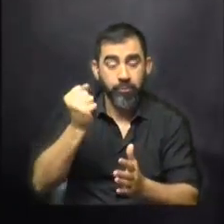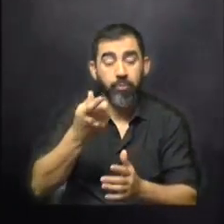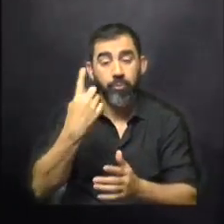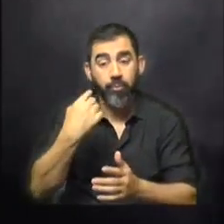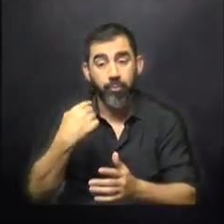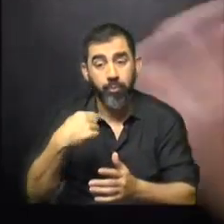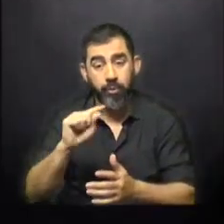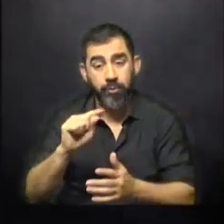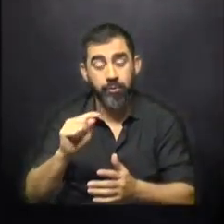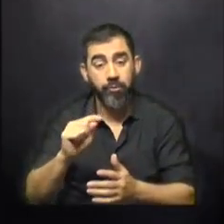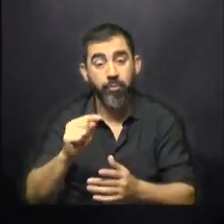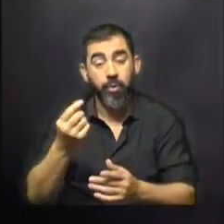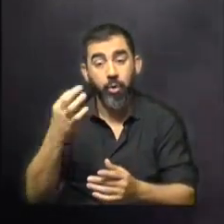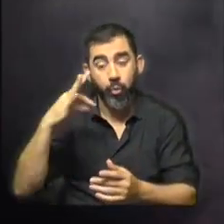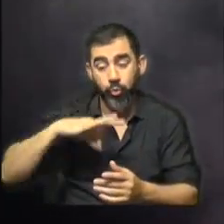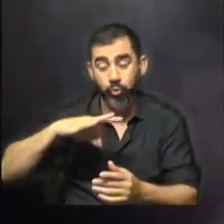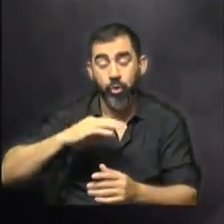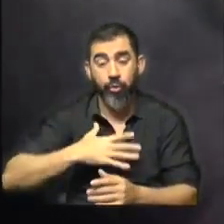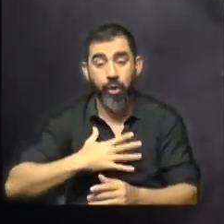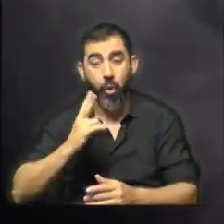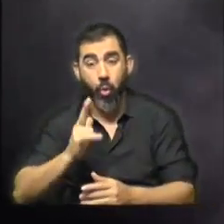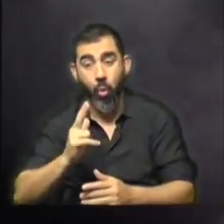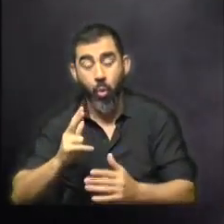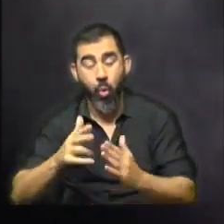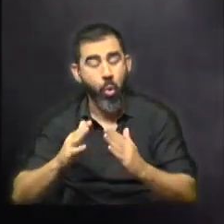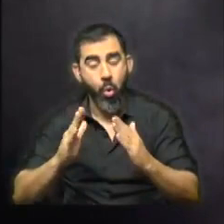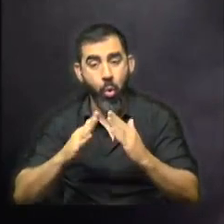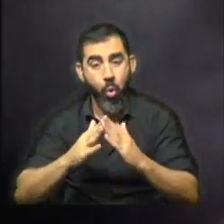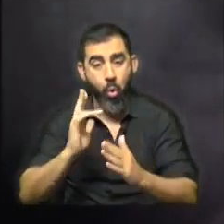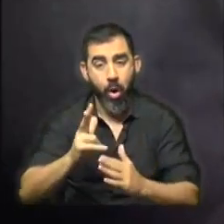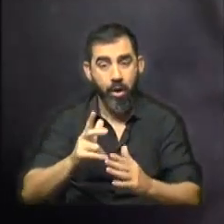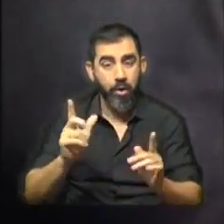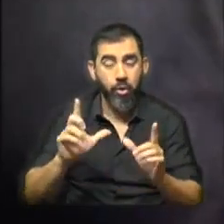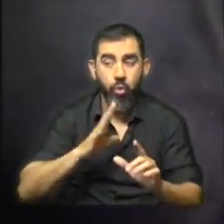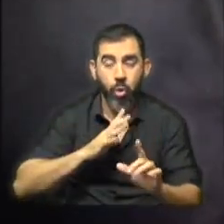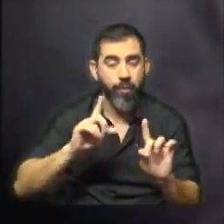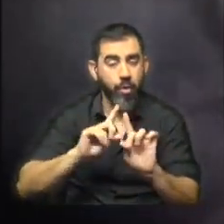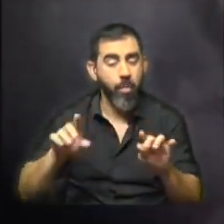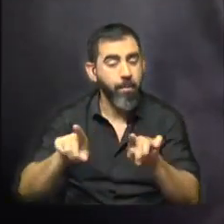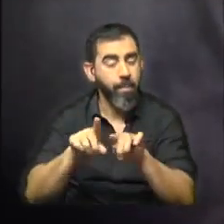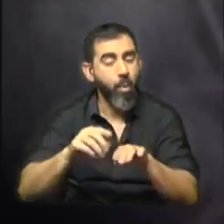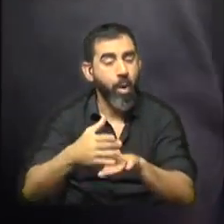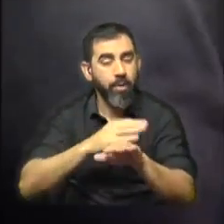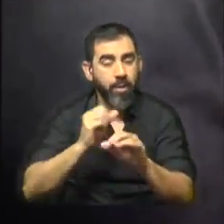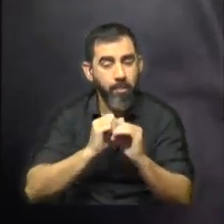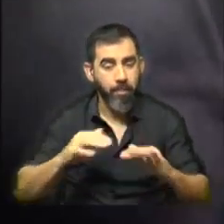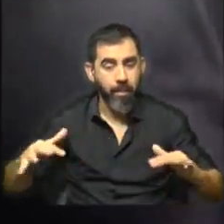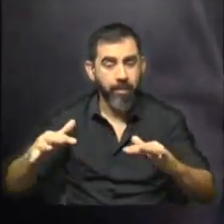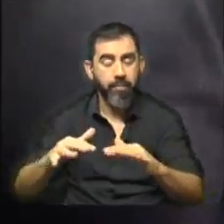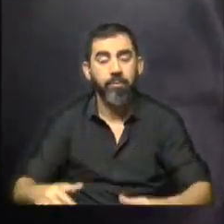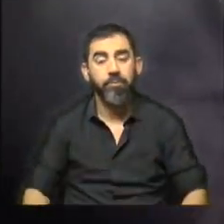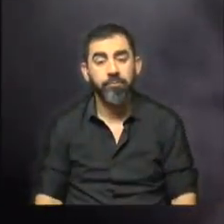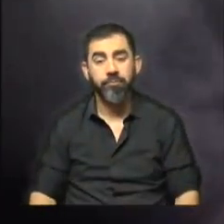definitiva porque los ingresos de los hogares no han vuelto a estar en los niveles que tenían previo a la pandemia. Para,